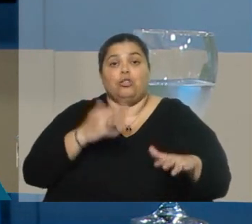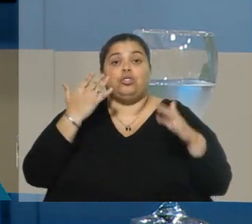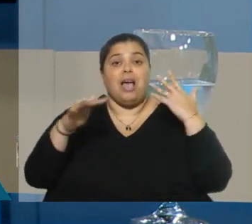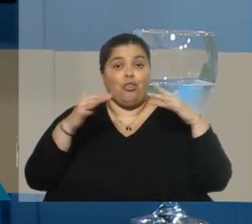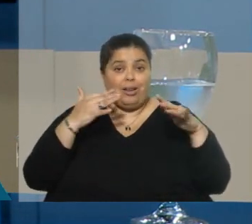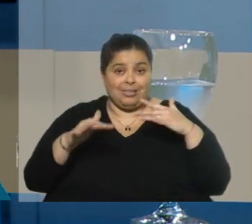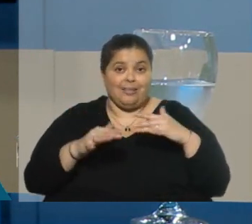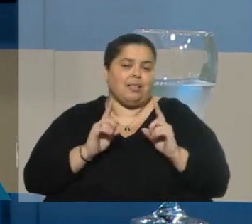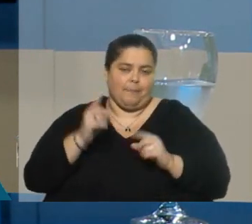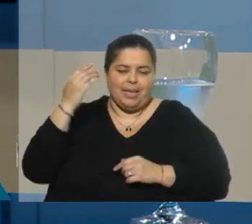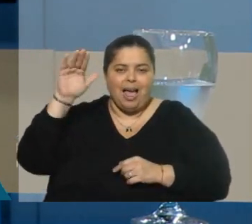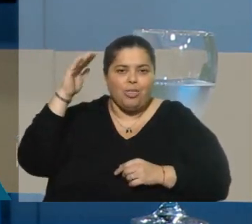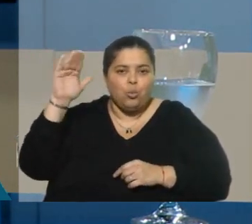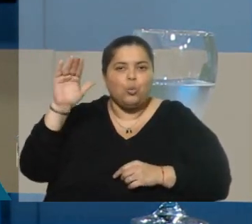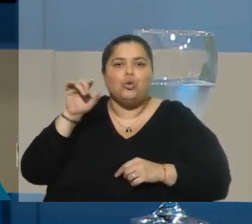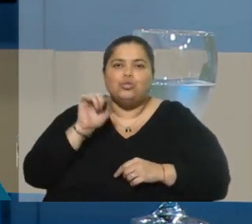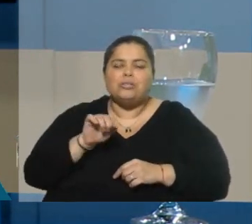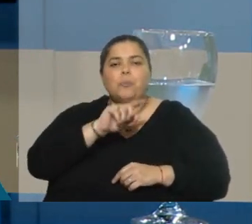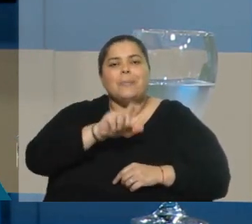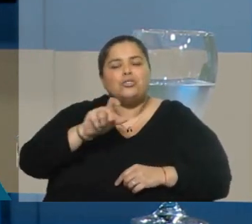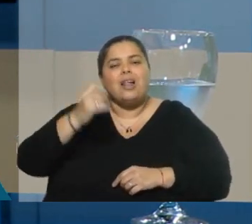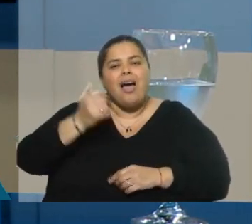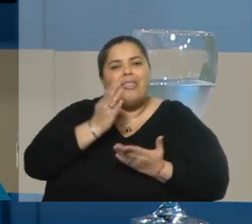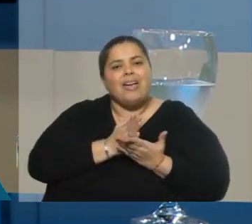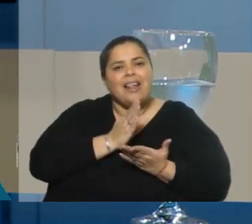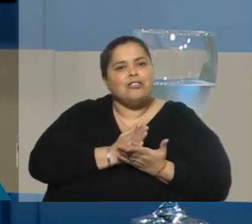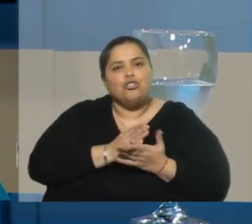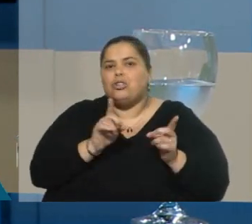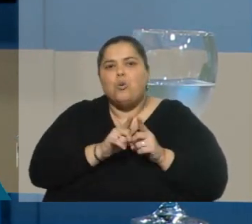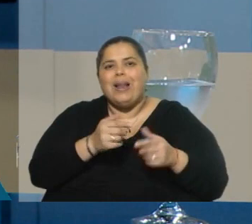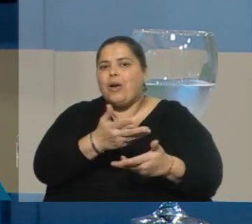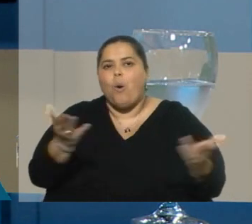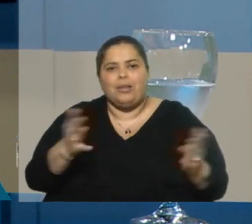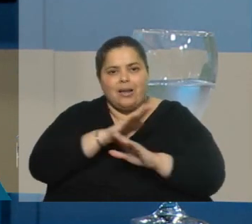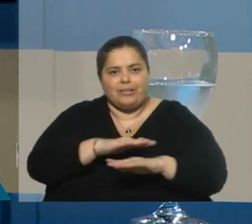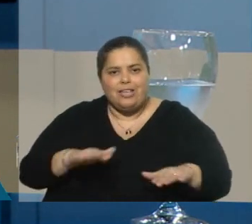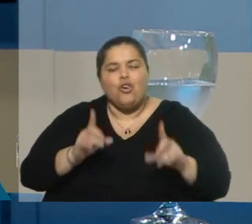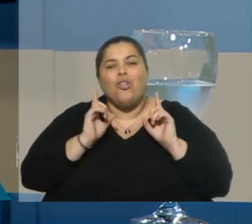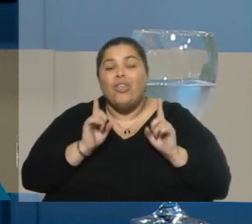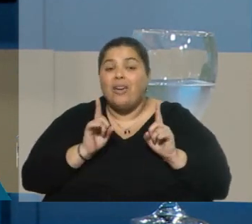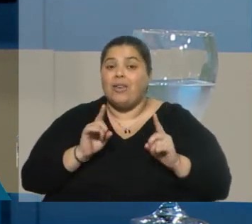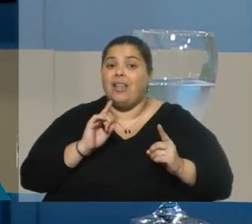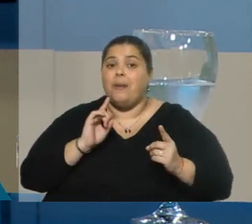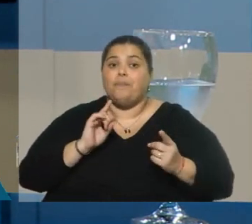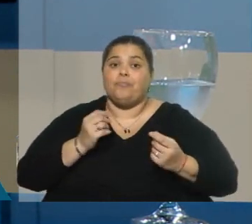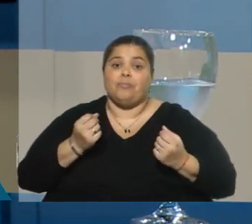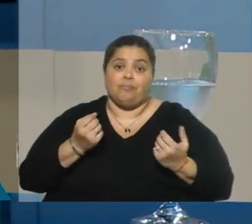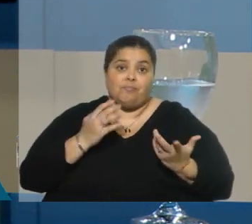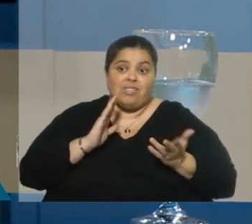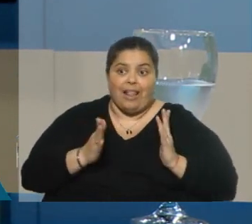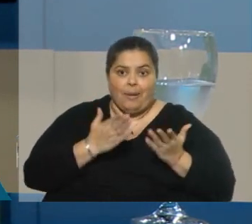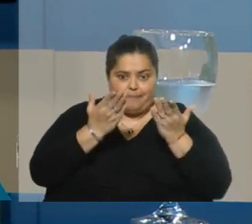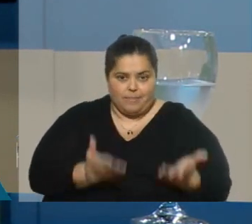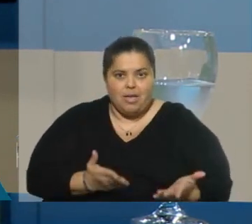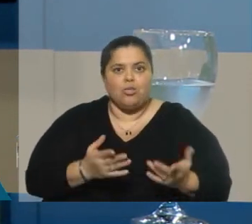y lo mismo pasa con los adultos, son sujetos de derecho como todos los demás niños y deben ser tratados, por supuesto, teniendo